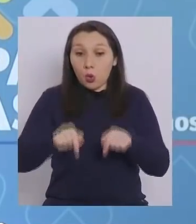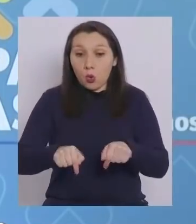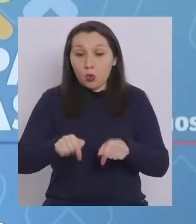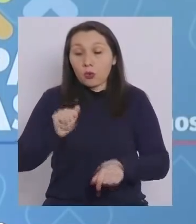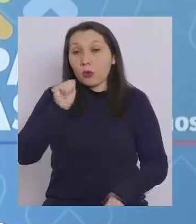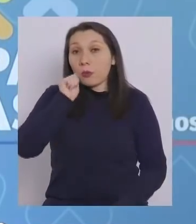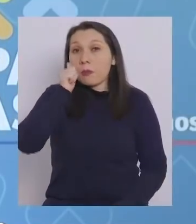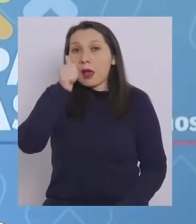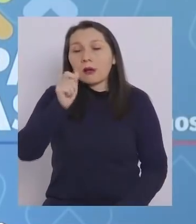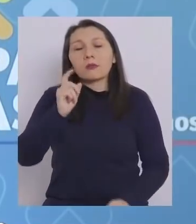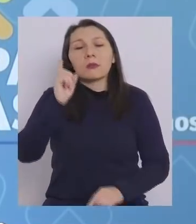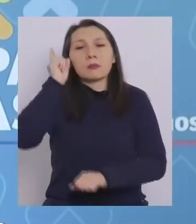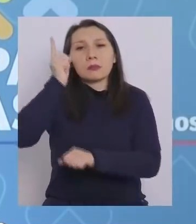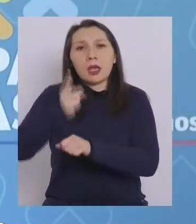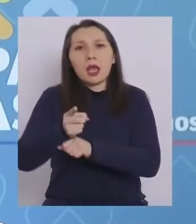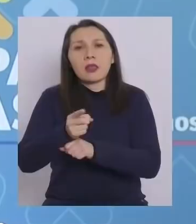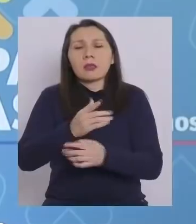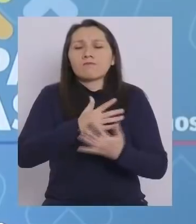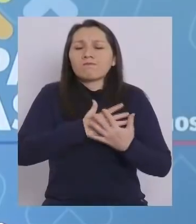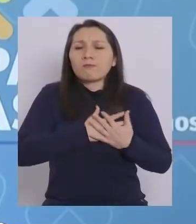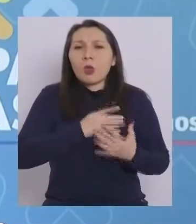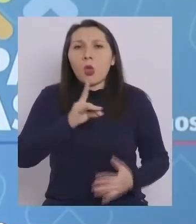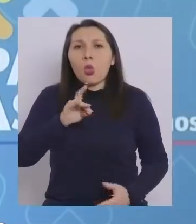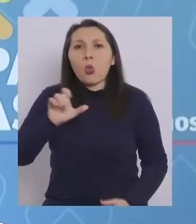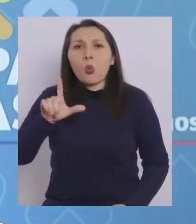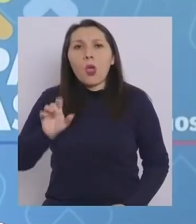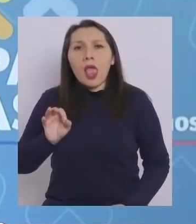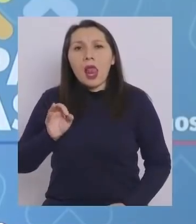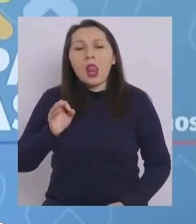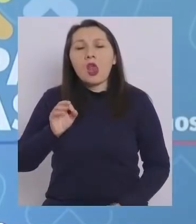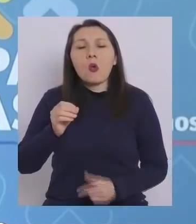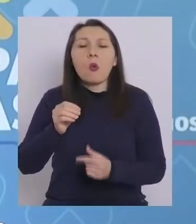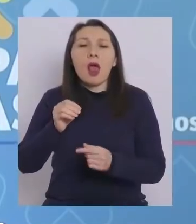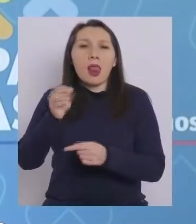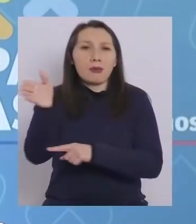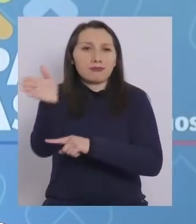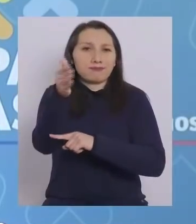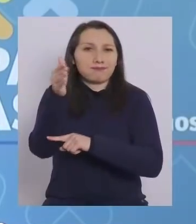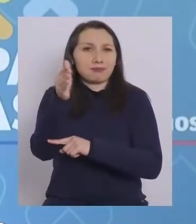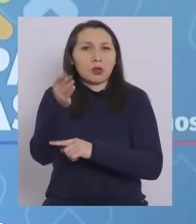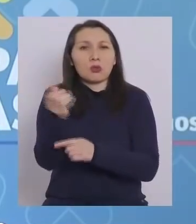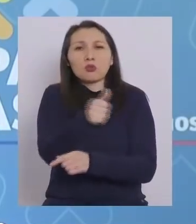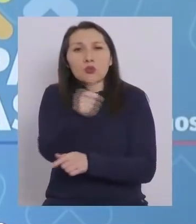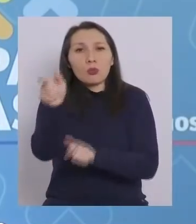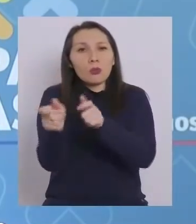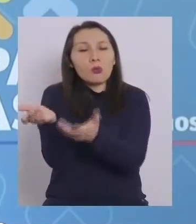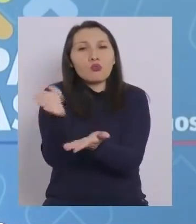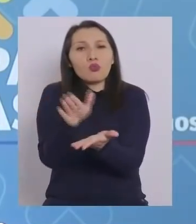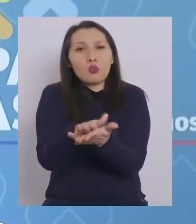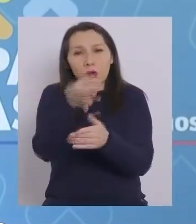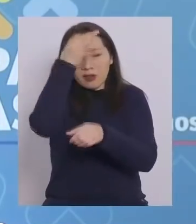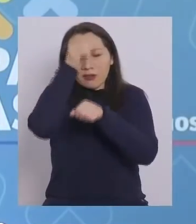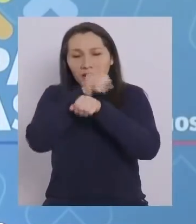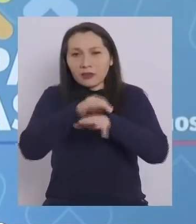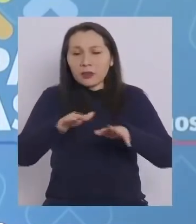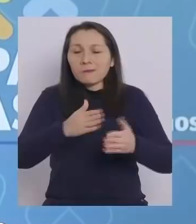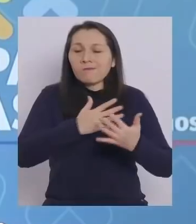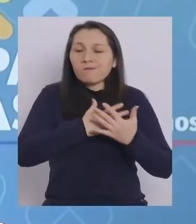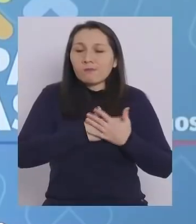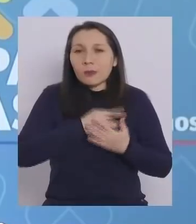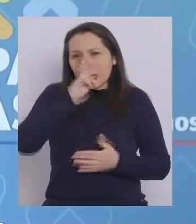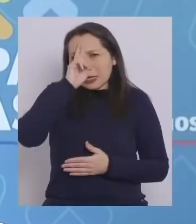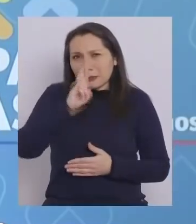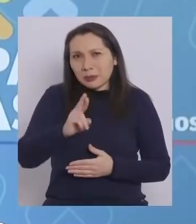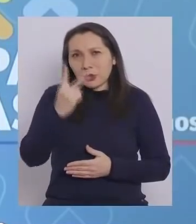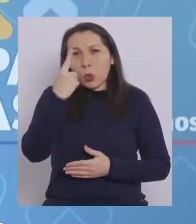mañana, se ha decretado duelo nacional por todos los fallecidos en la pandemia. Creo que es un homenaje merecido